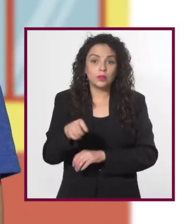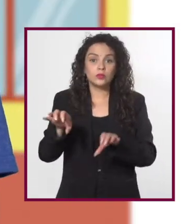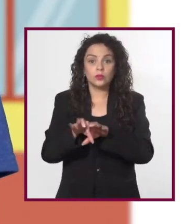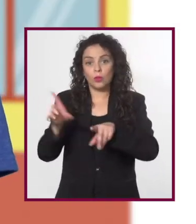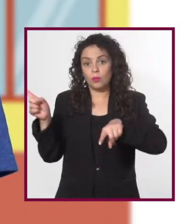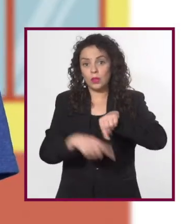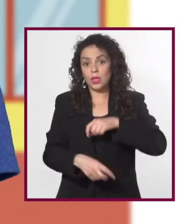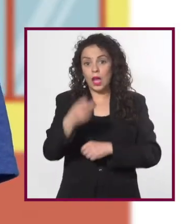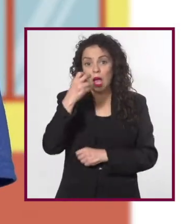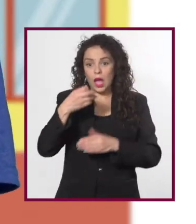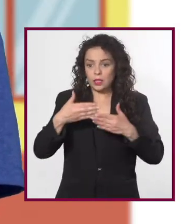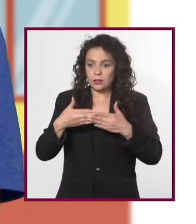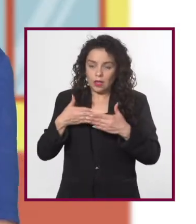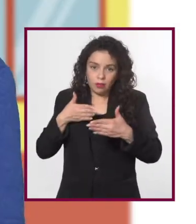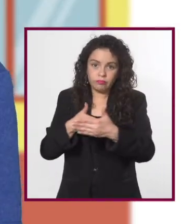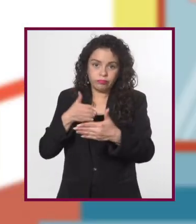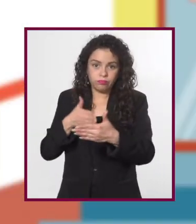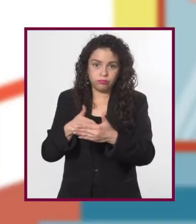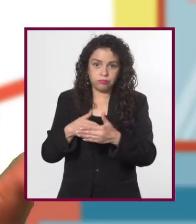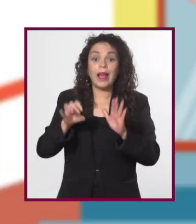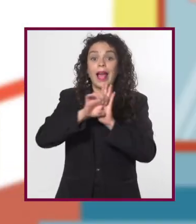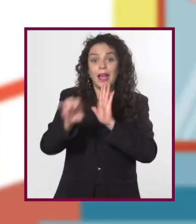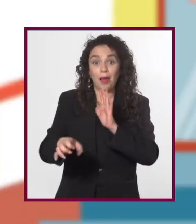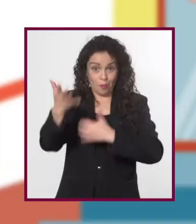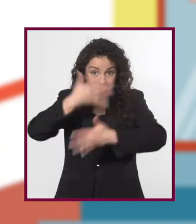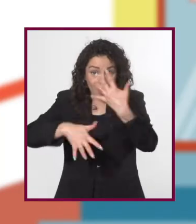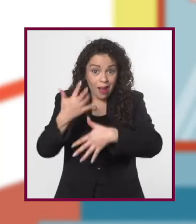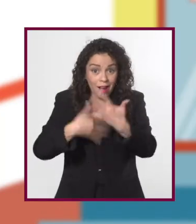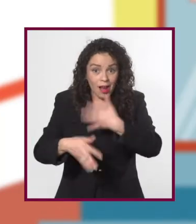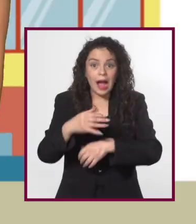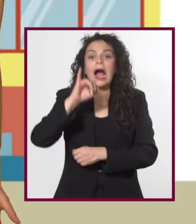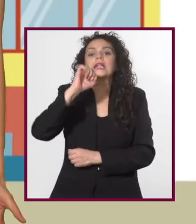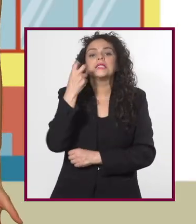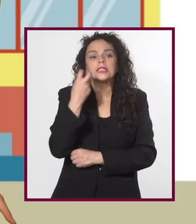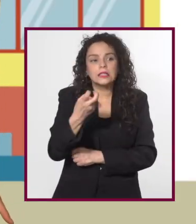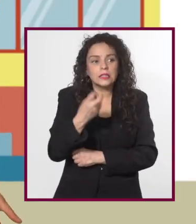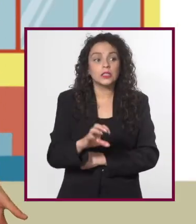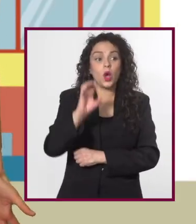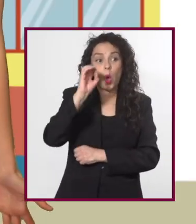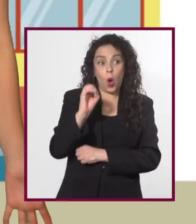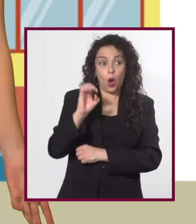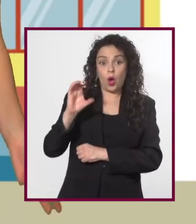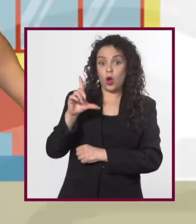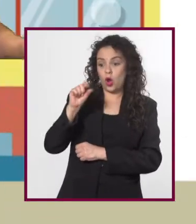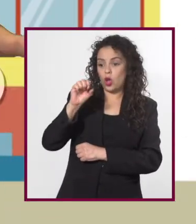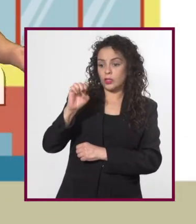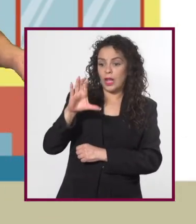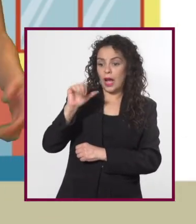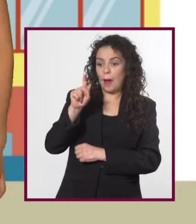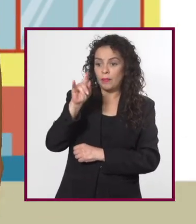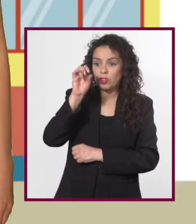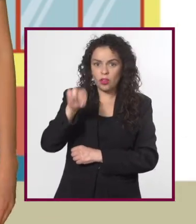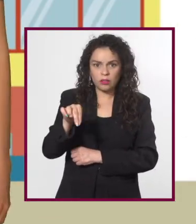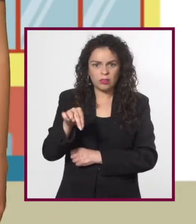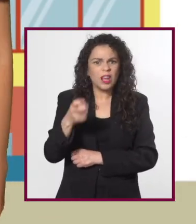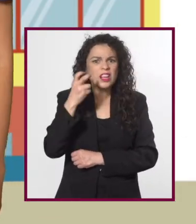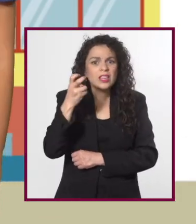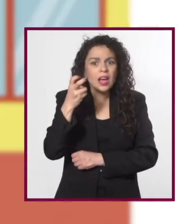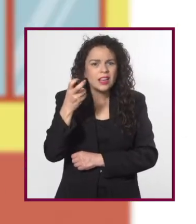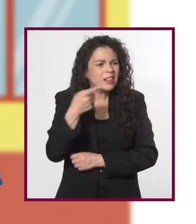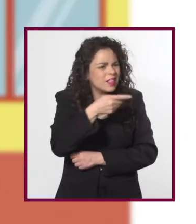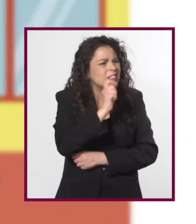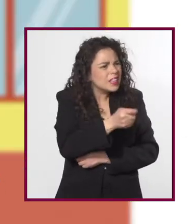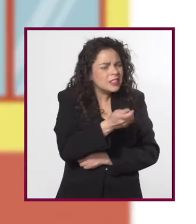sociedad, la manera de eliminar esa barrera. ¿Como con la lengua de señas? Exacto. O como el closed caption. ¿El closed qué?